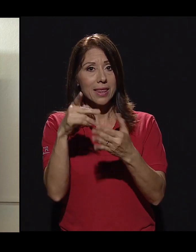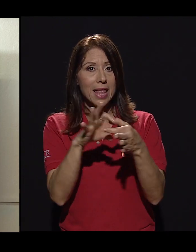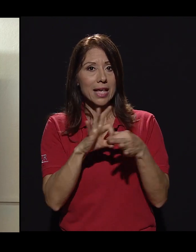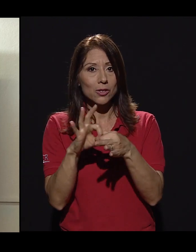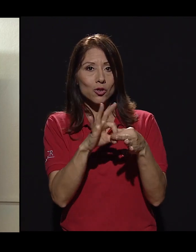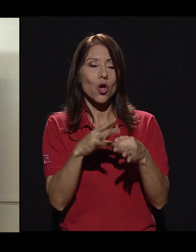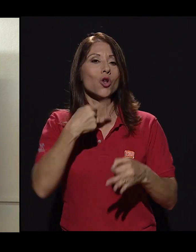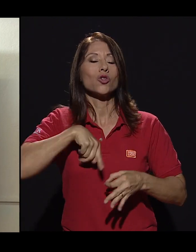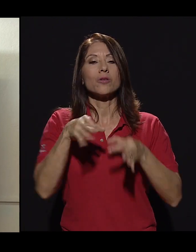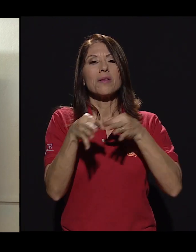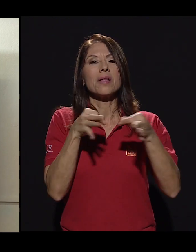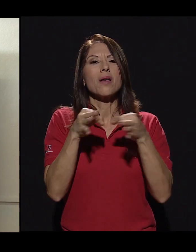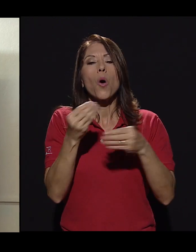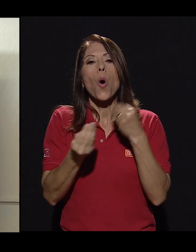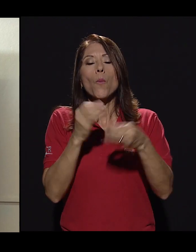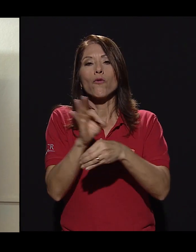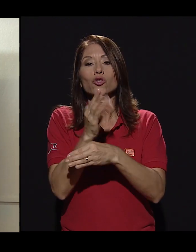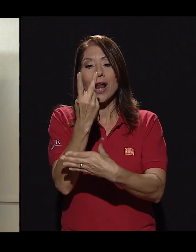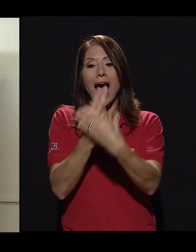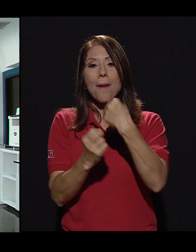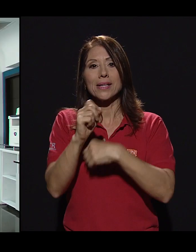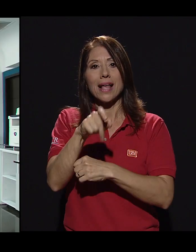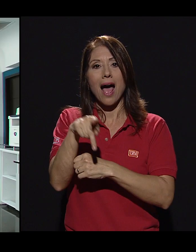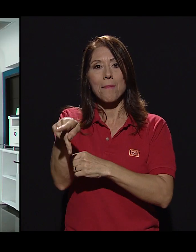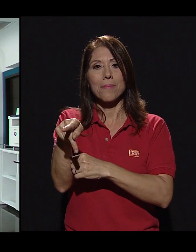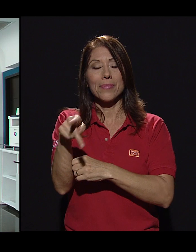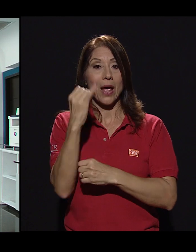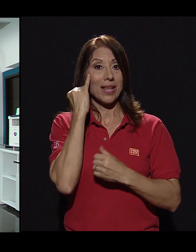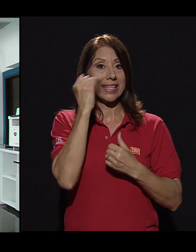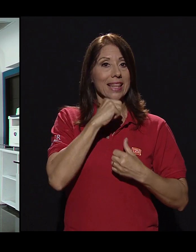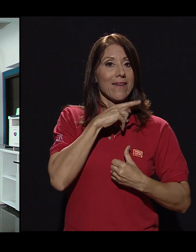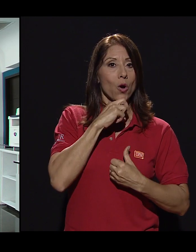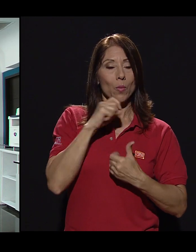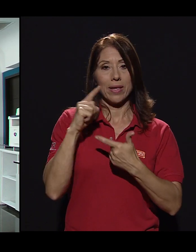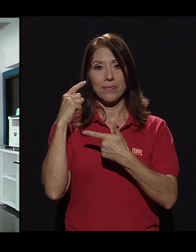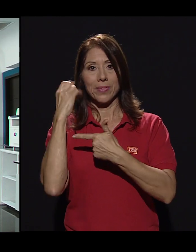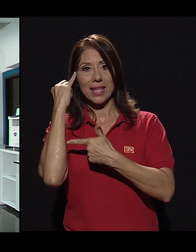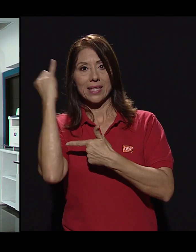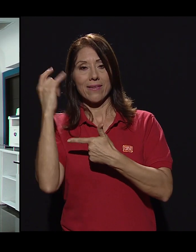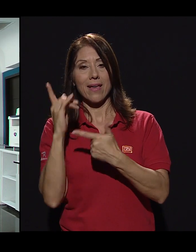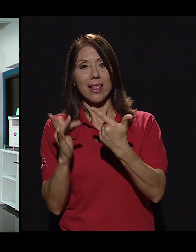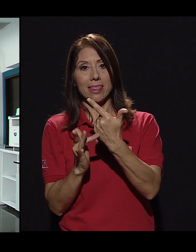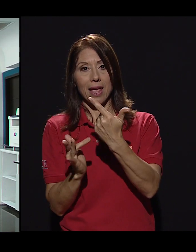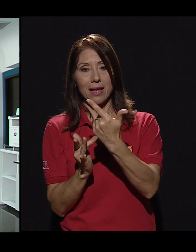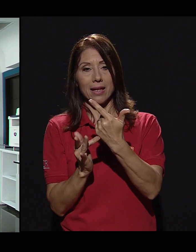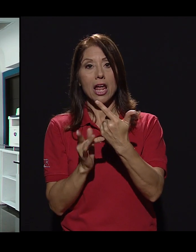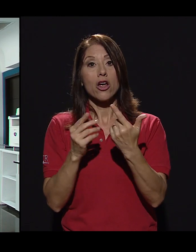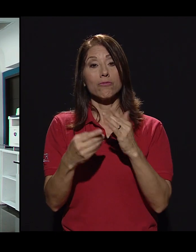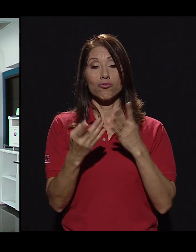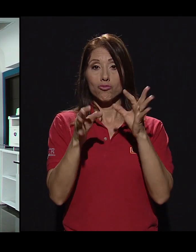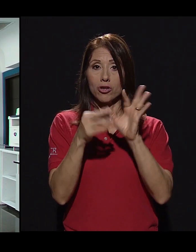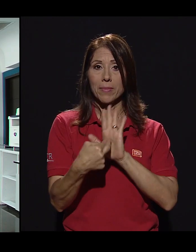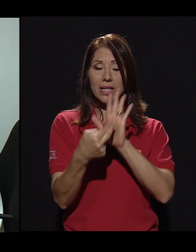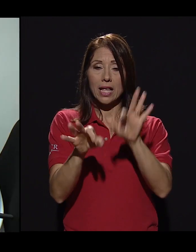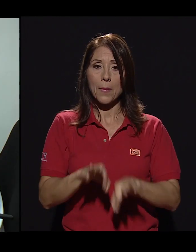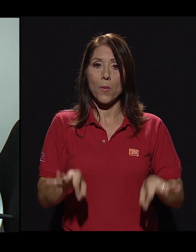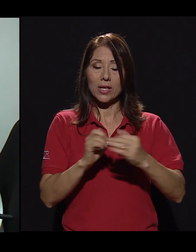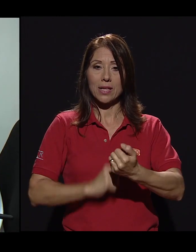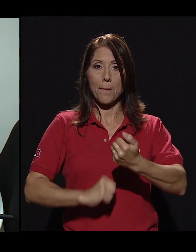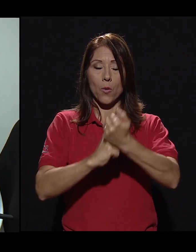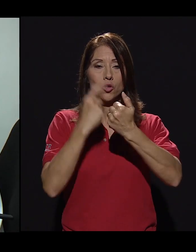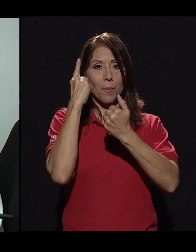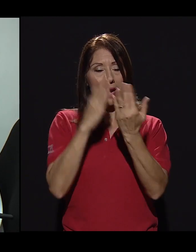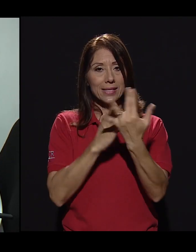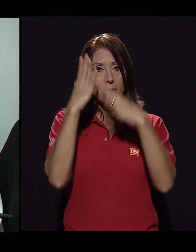en las que le explicaremos cómo funcionan ambas aplicaciones. Aunque las iniciativas de Colby y del TEC representan importantes apoyos para el acceso a la información,